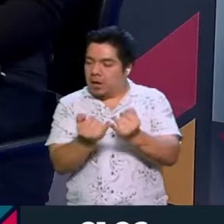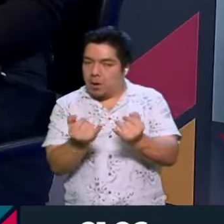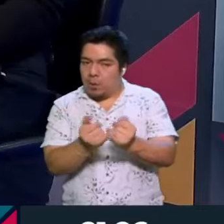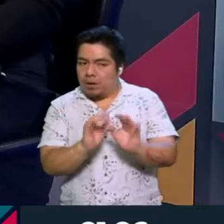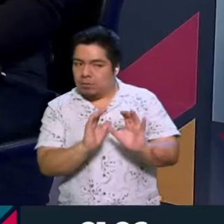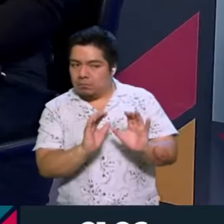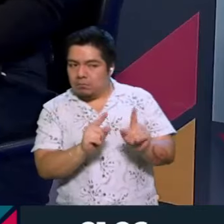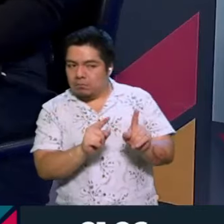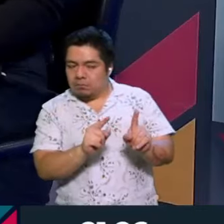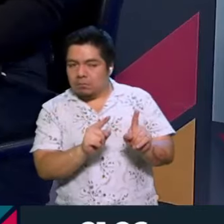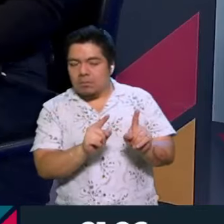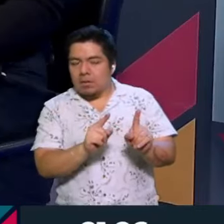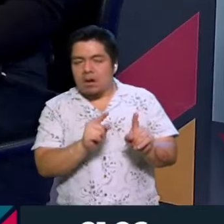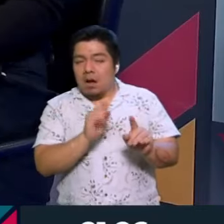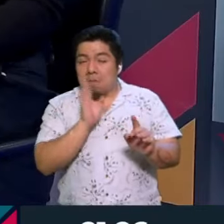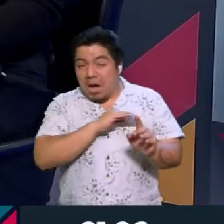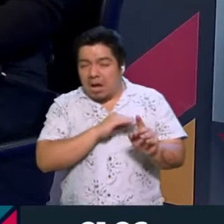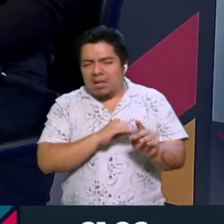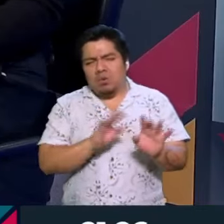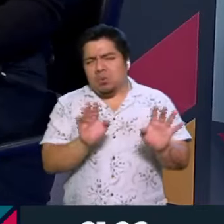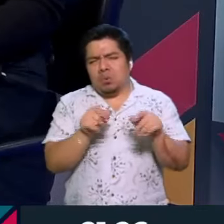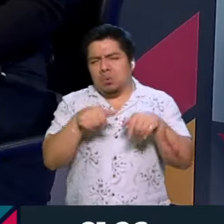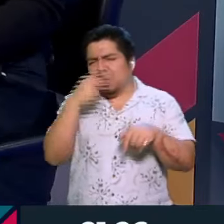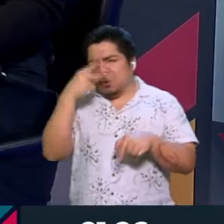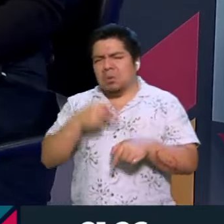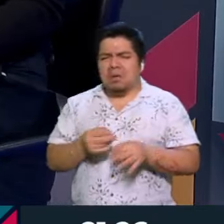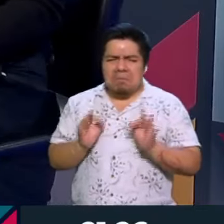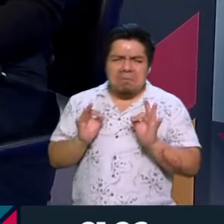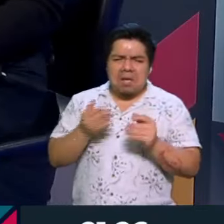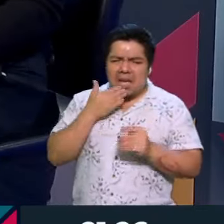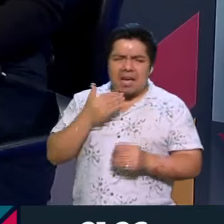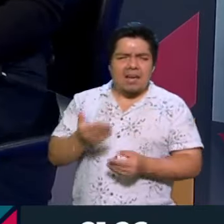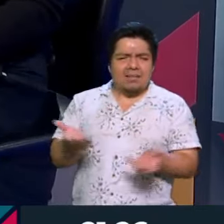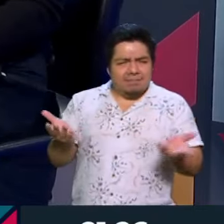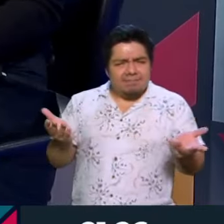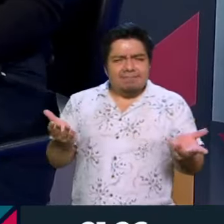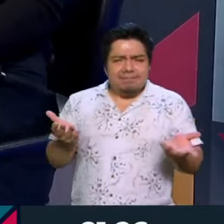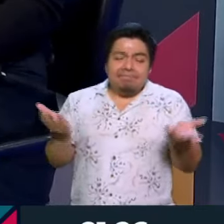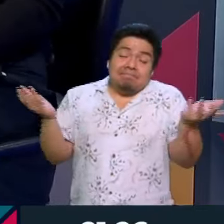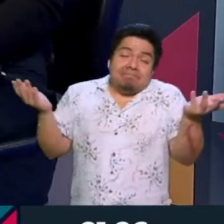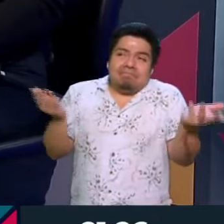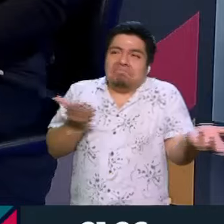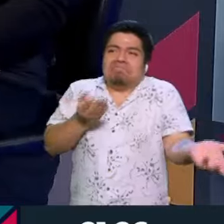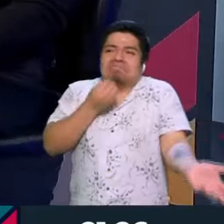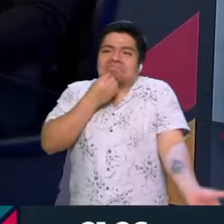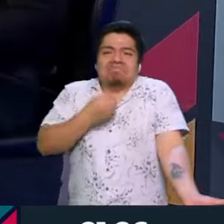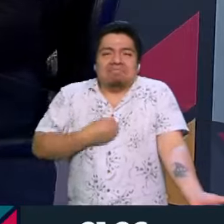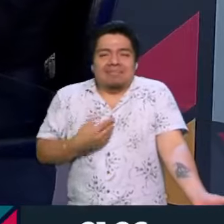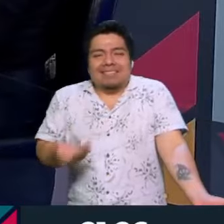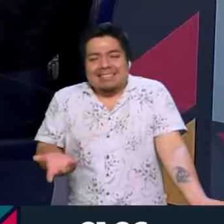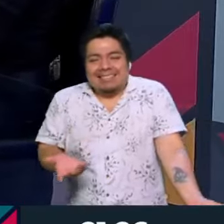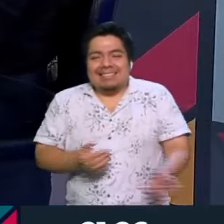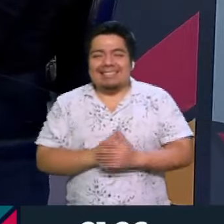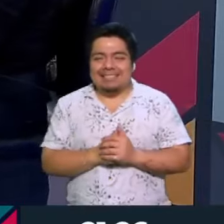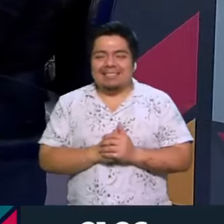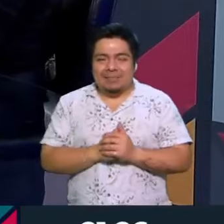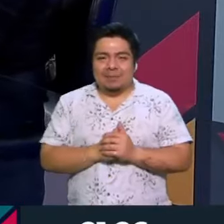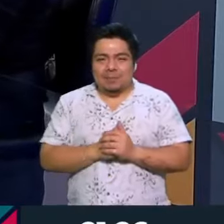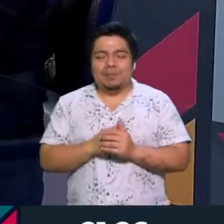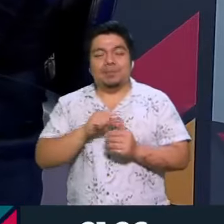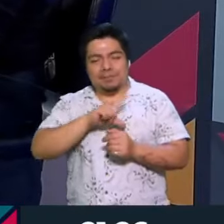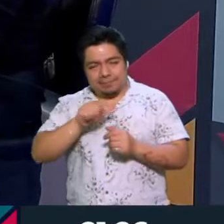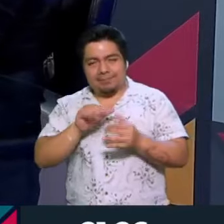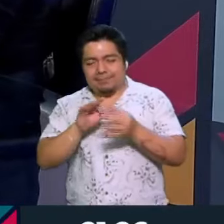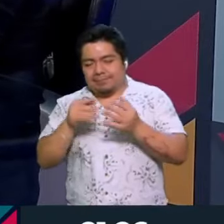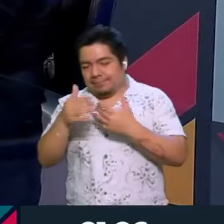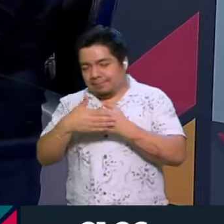no está tan mal. Vamos a estar bien. Vamos viendo. Y sobre todo, pues no hay de otra tú. Vamos viendo, doctora. Pues estaremos comentando